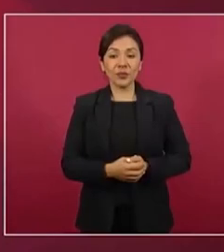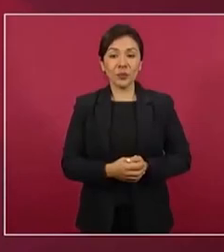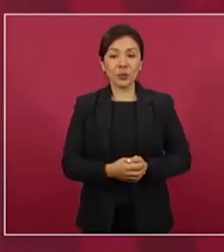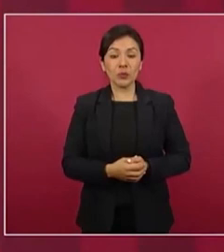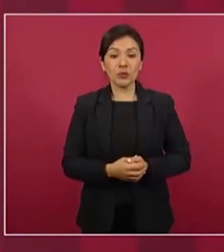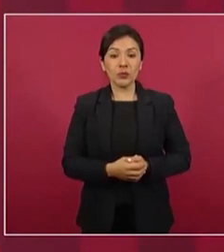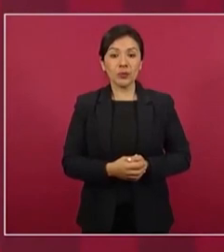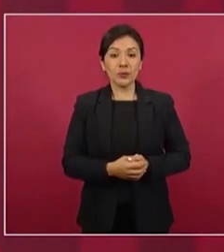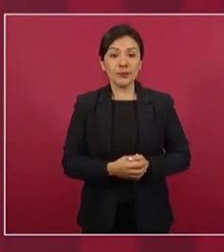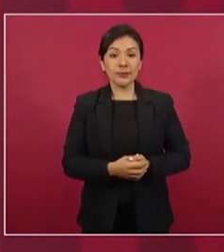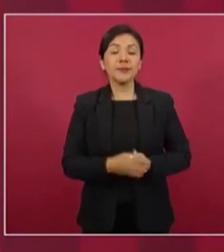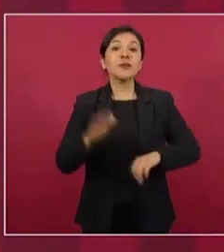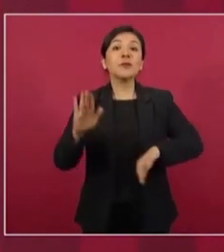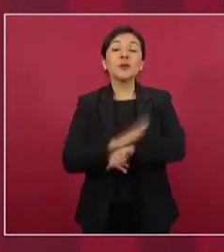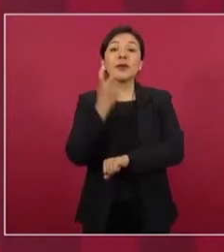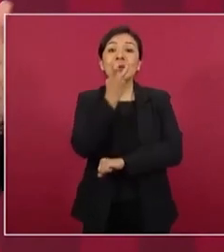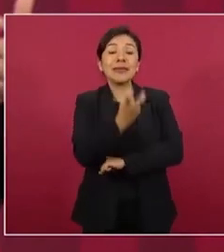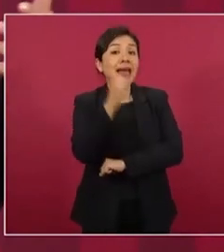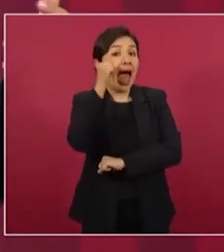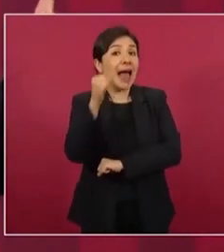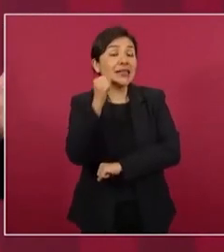ya con lo de ayer